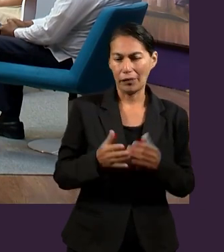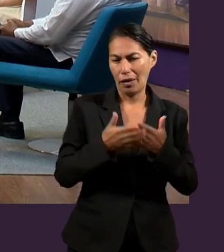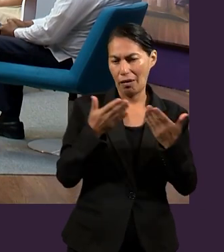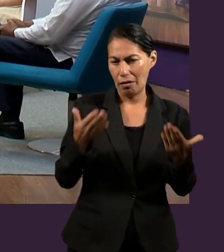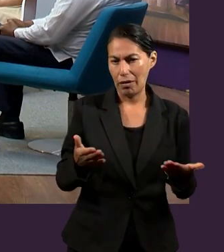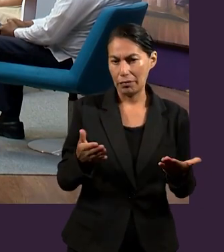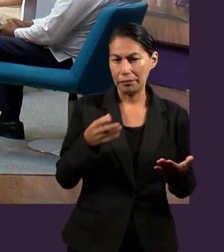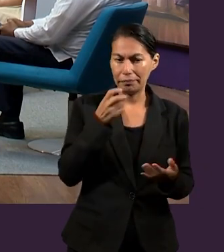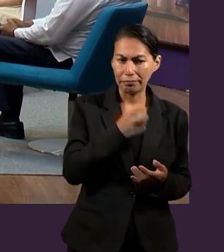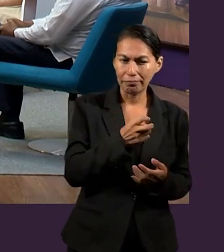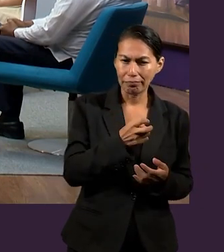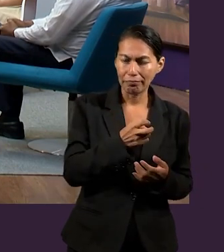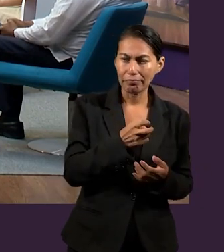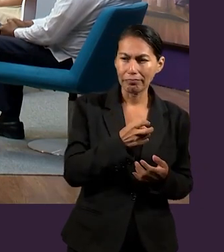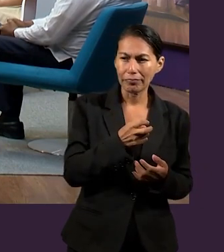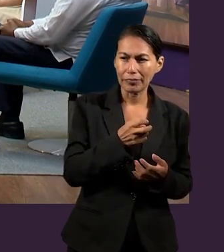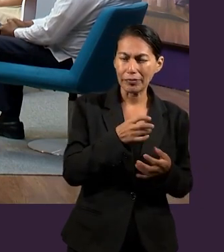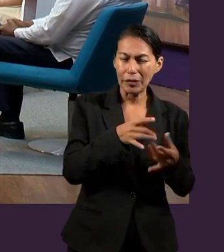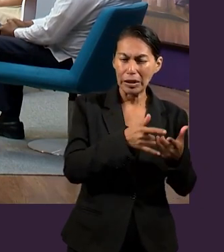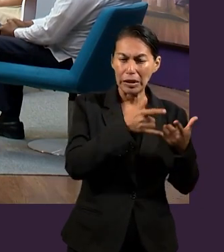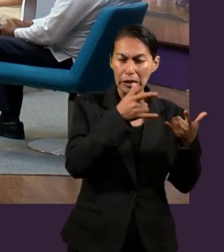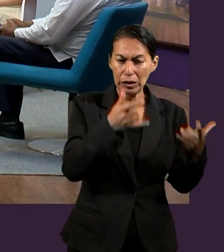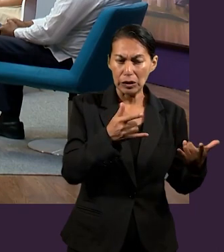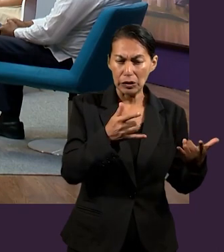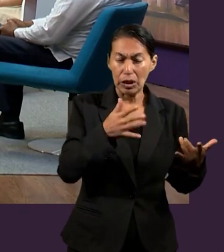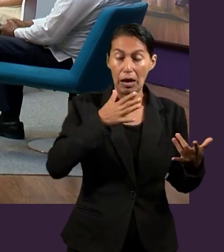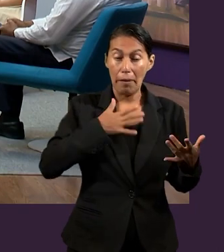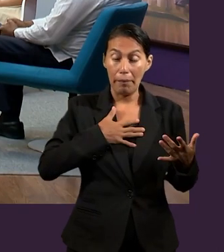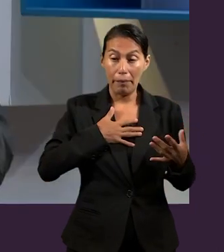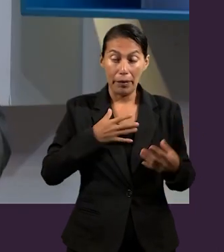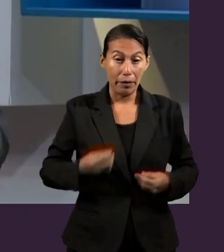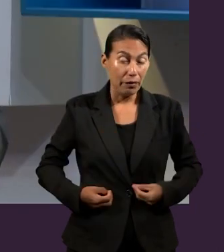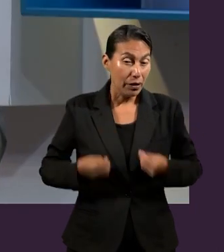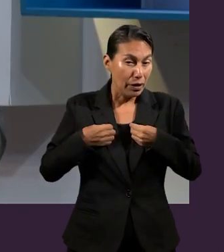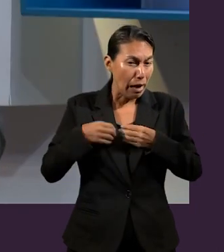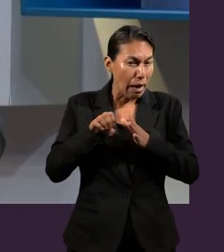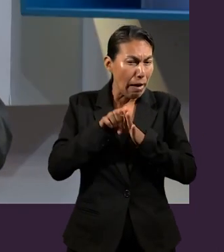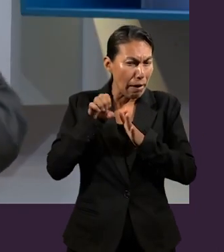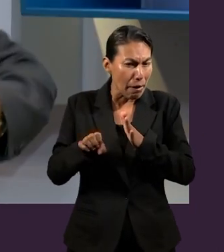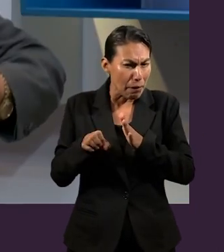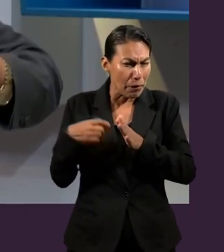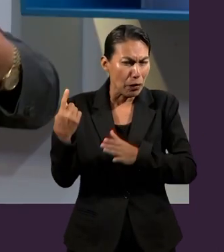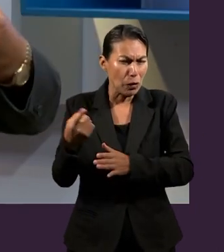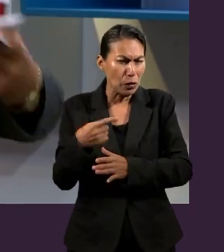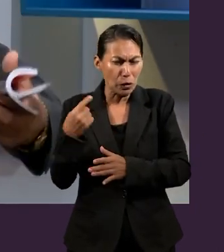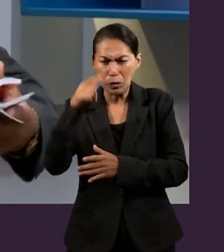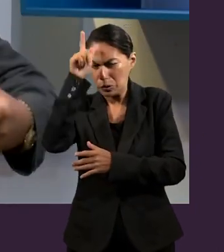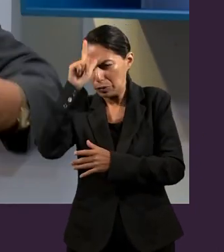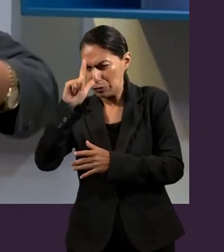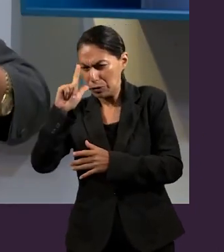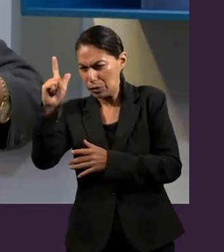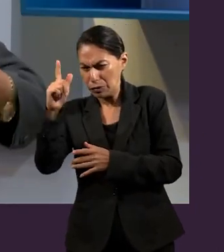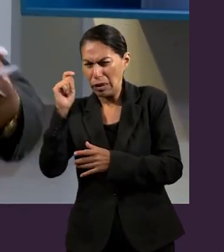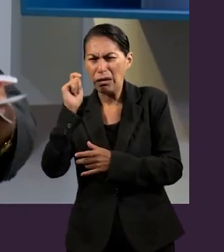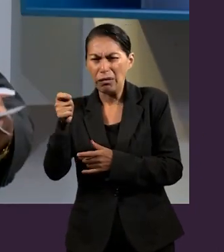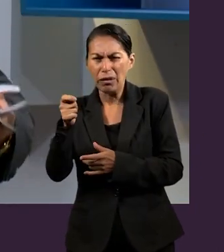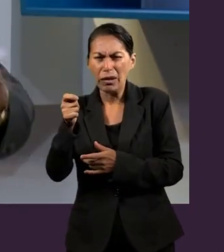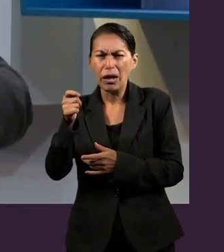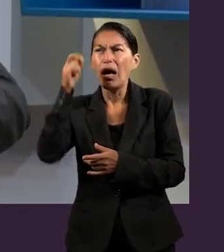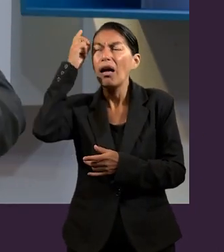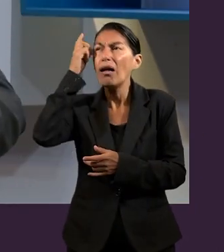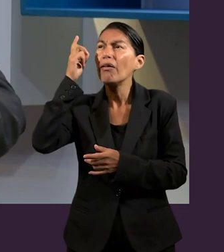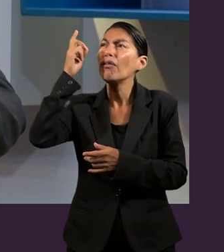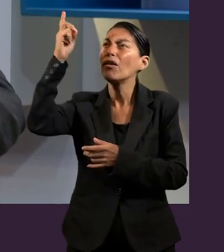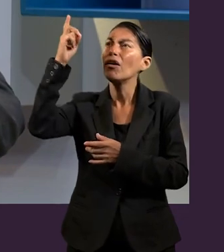ilustra este incidente de la vida real lo que en el aspecto, en el mundo espiritual,